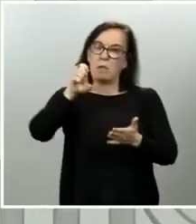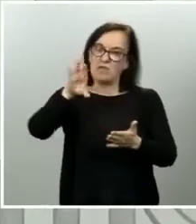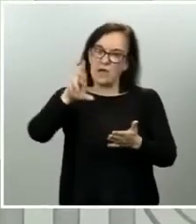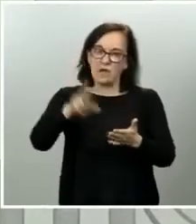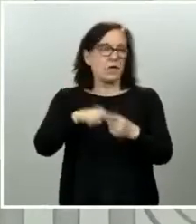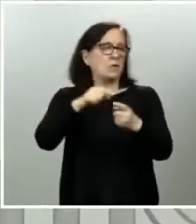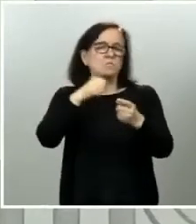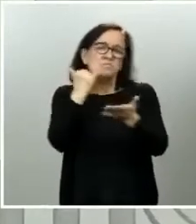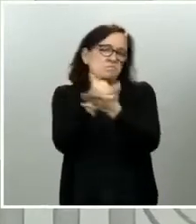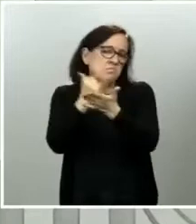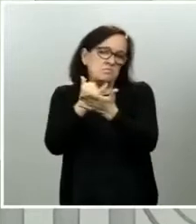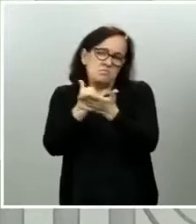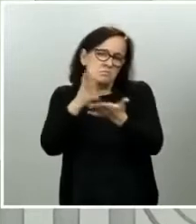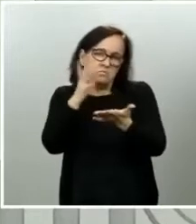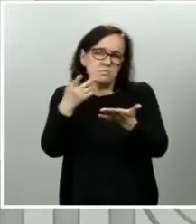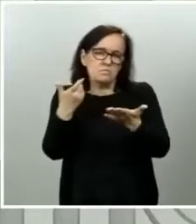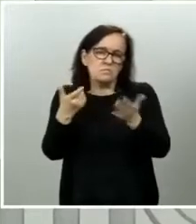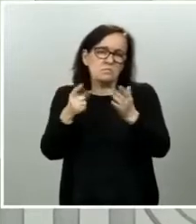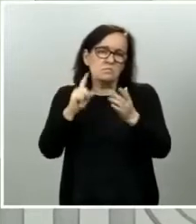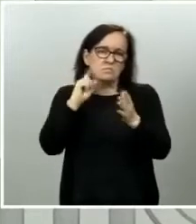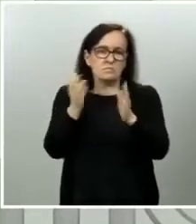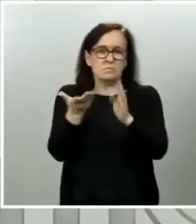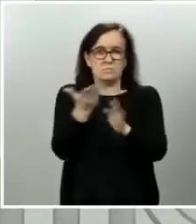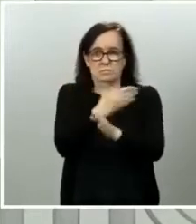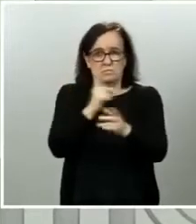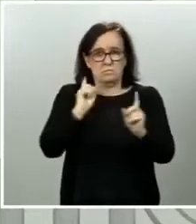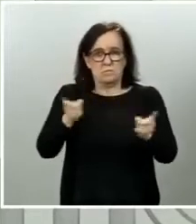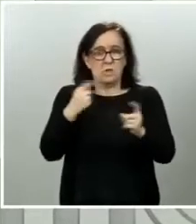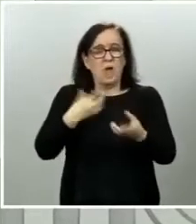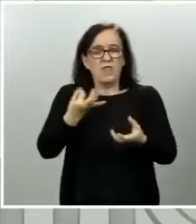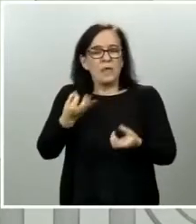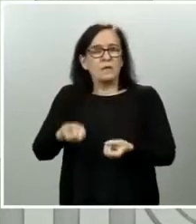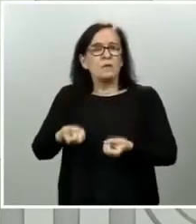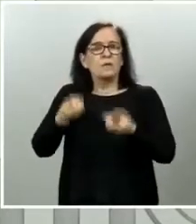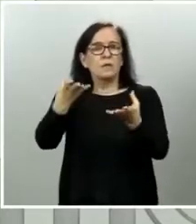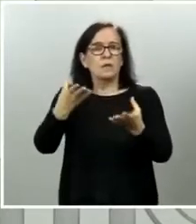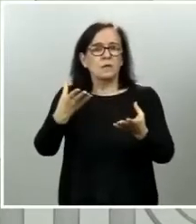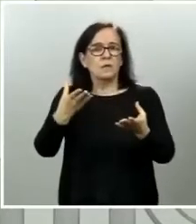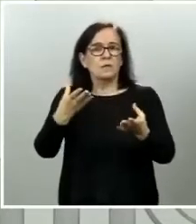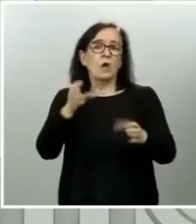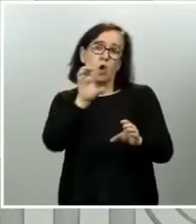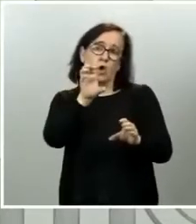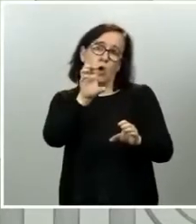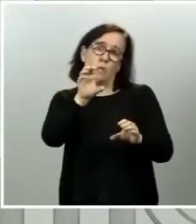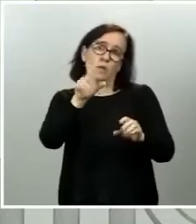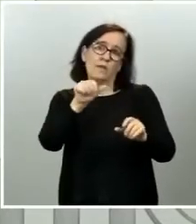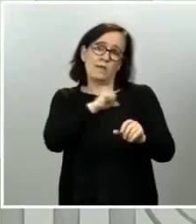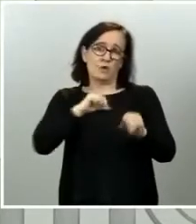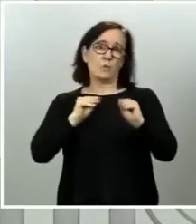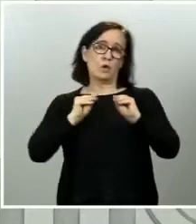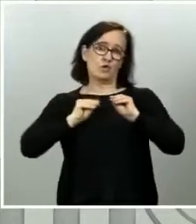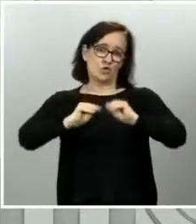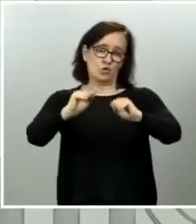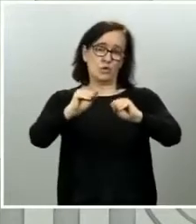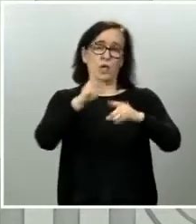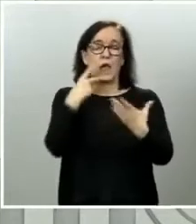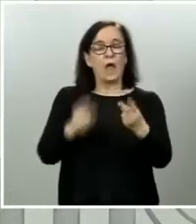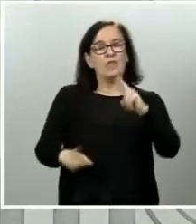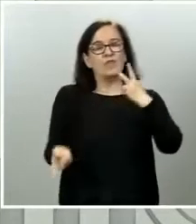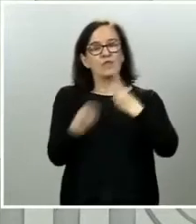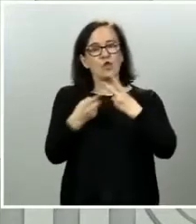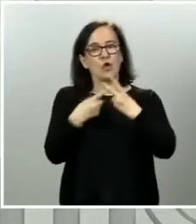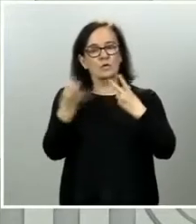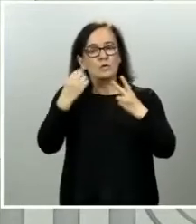tipo de test de diagnóstico. Uno, lo debe de poner en conocimiento de la comunidad autónoma correspondiente. Dos, debe de atenerse a las